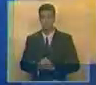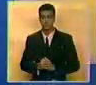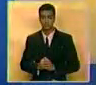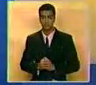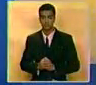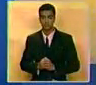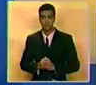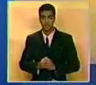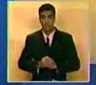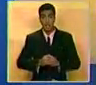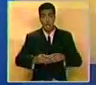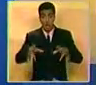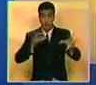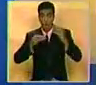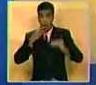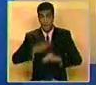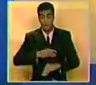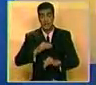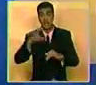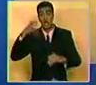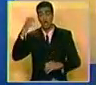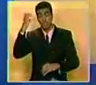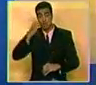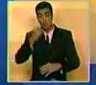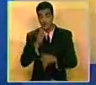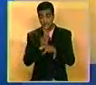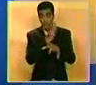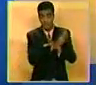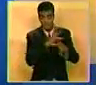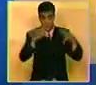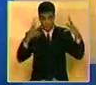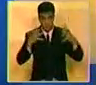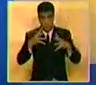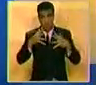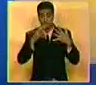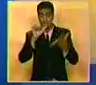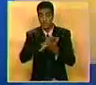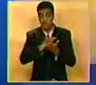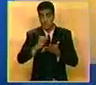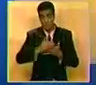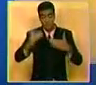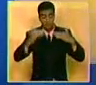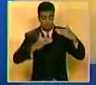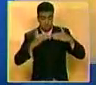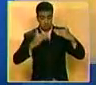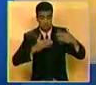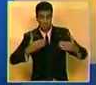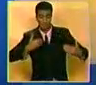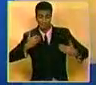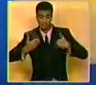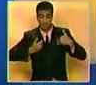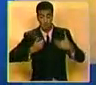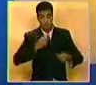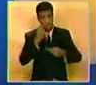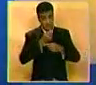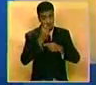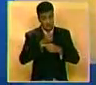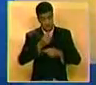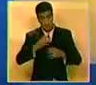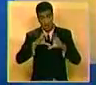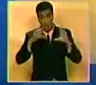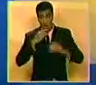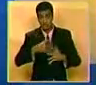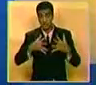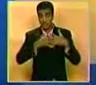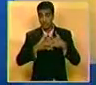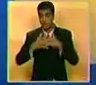Los mercados europeos subieron este jueves luego de que la recuperación de la bolsa de Nueva York aplacara en parte las preocupaciones de los inversionistas sobre la economía